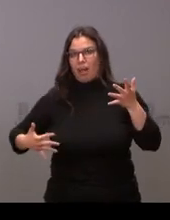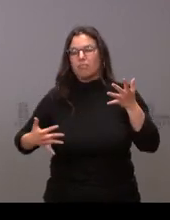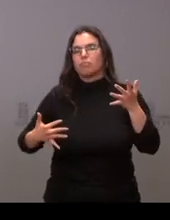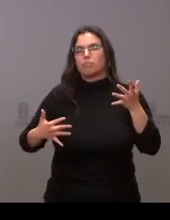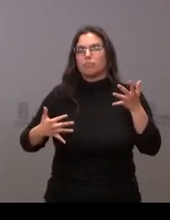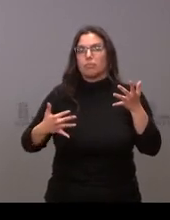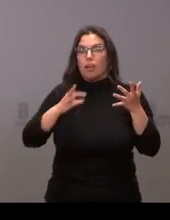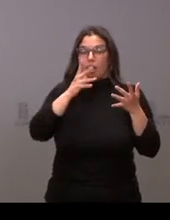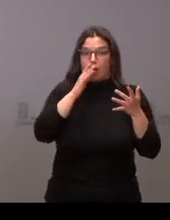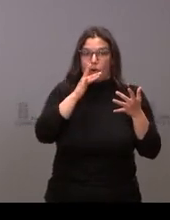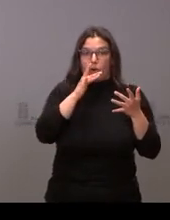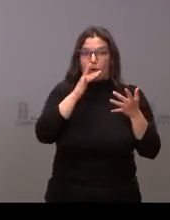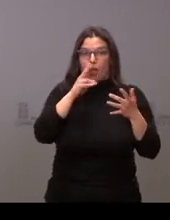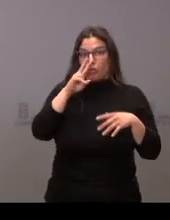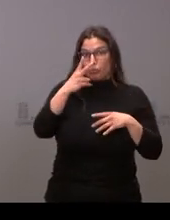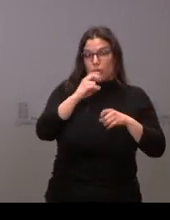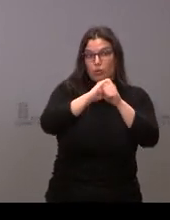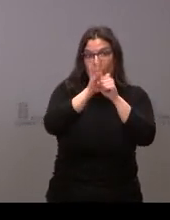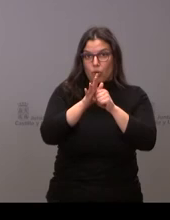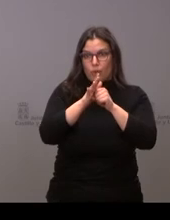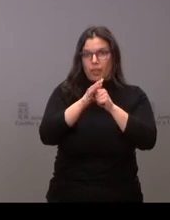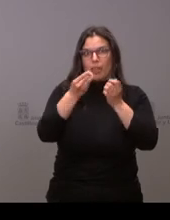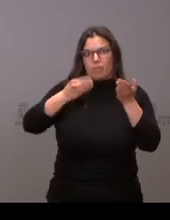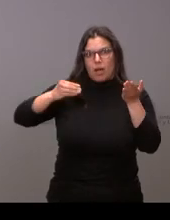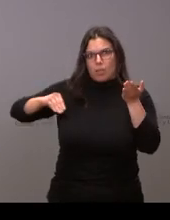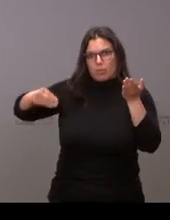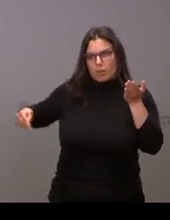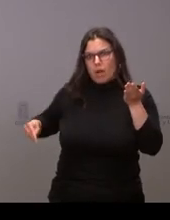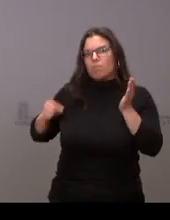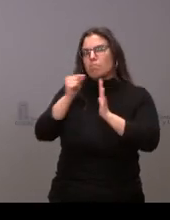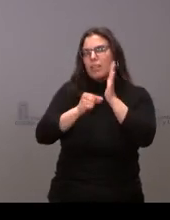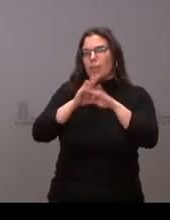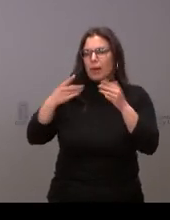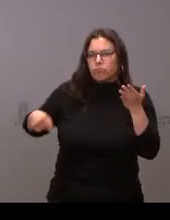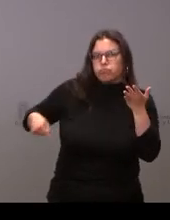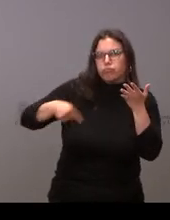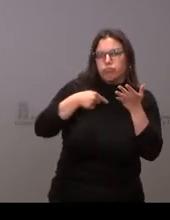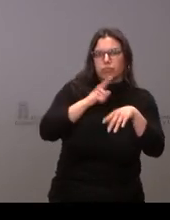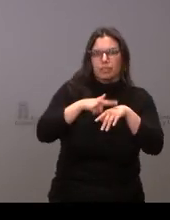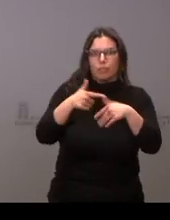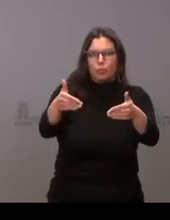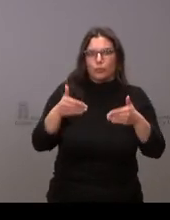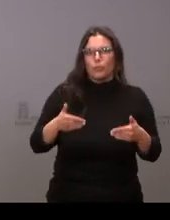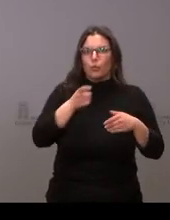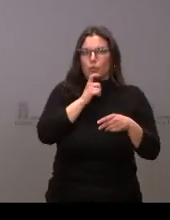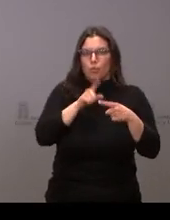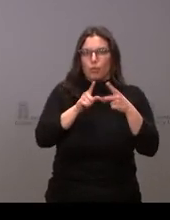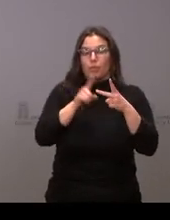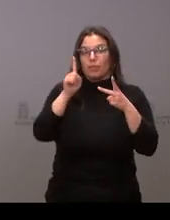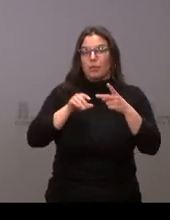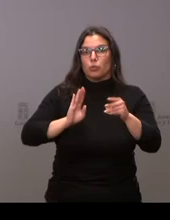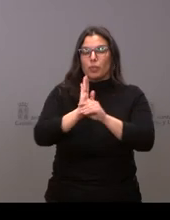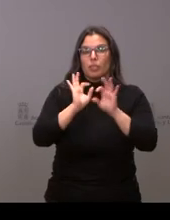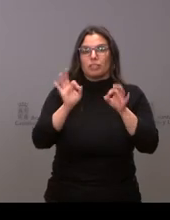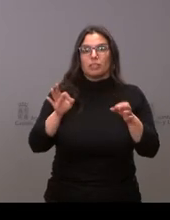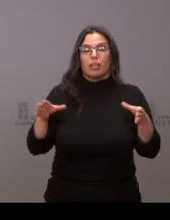ampliadas por estos dos años de pandemia por la COVID-19 y por otro lado en cuanto a las subvenciones a las juntas